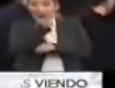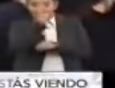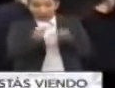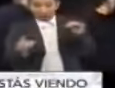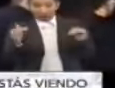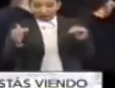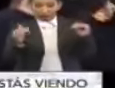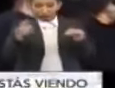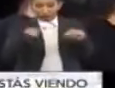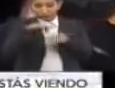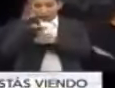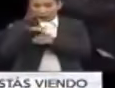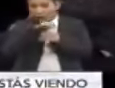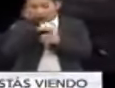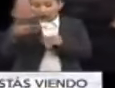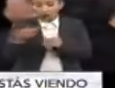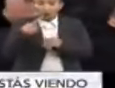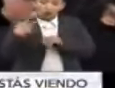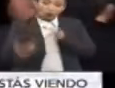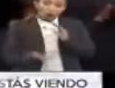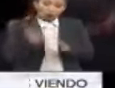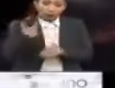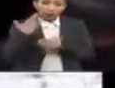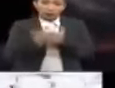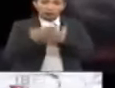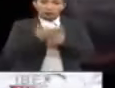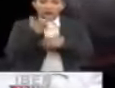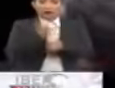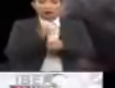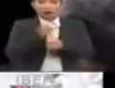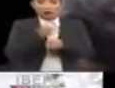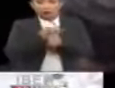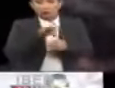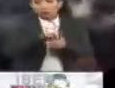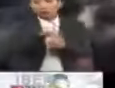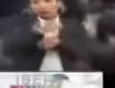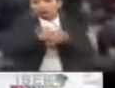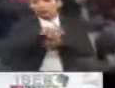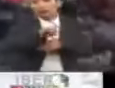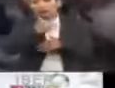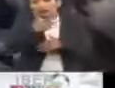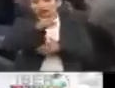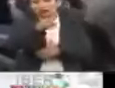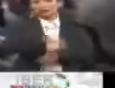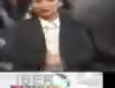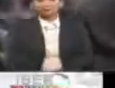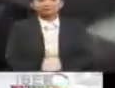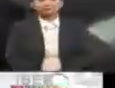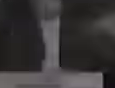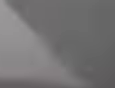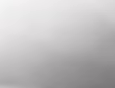% de los sufragios, ambos deberán enfrentarse a una segunda vuelta el próximo 28 de octubre.